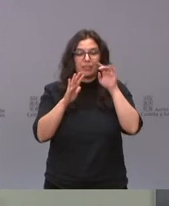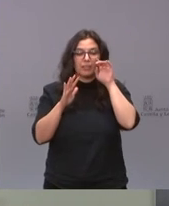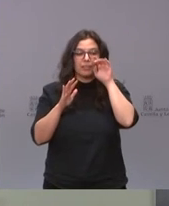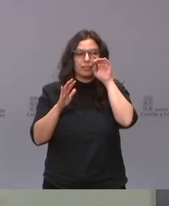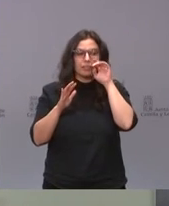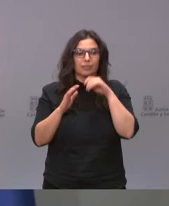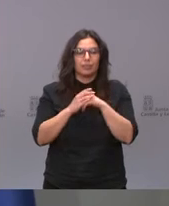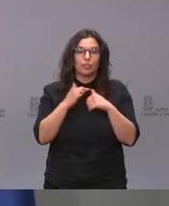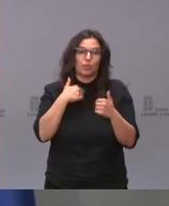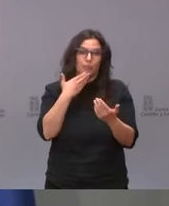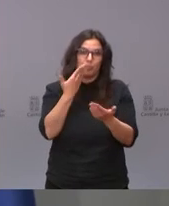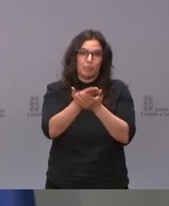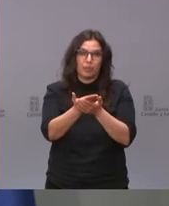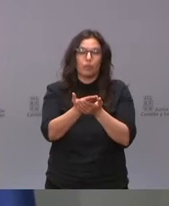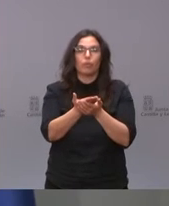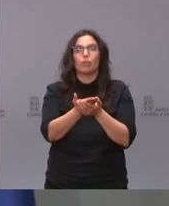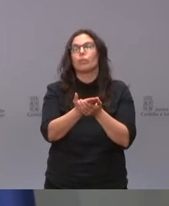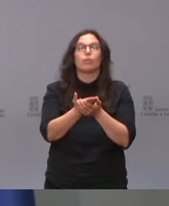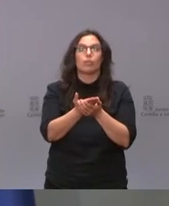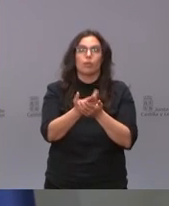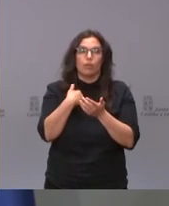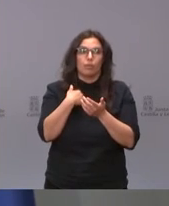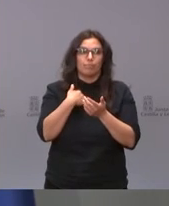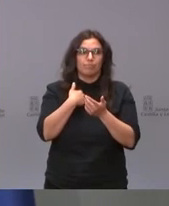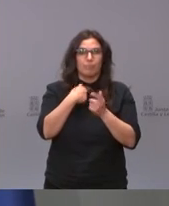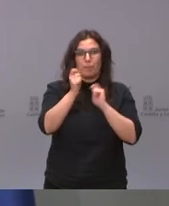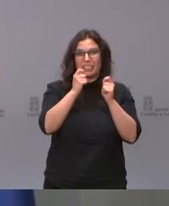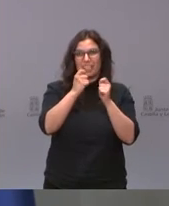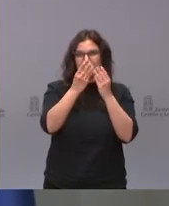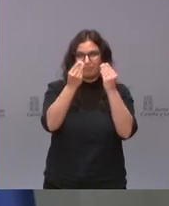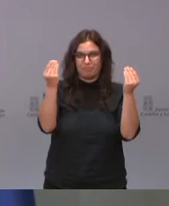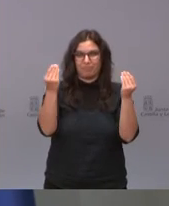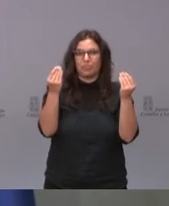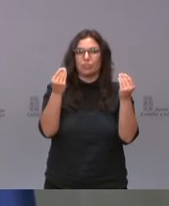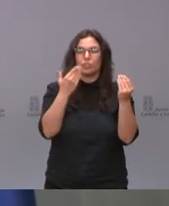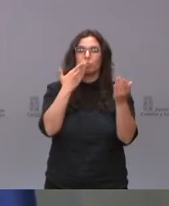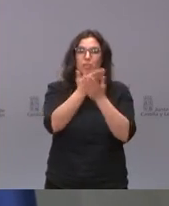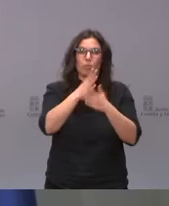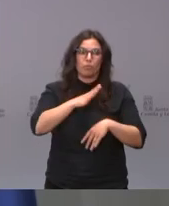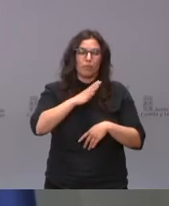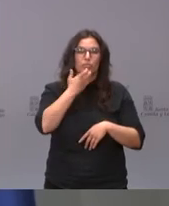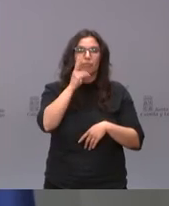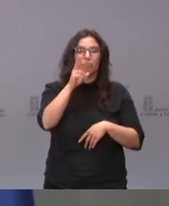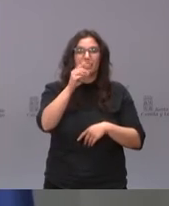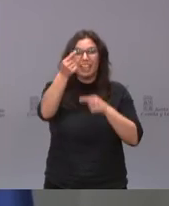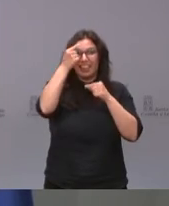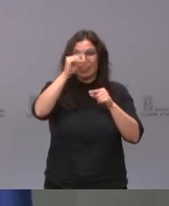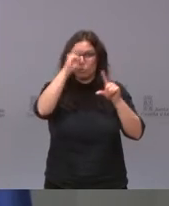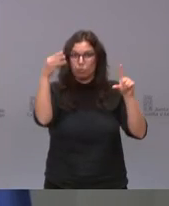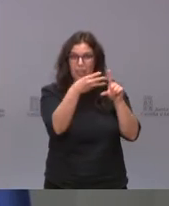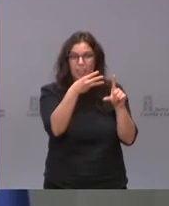les pido como hoy tenemos mucha gente en la rueda de prensa que los datos que están colgados en la página al ser posibles